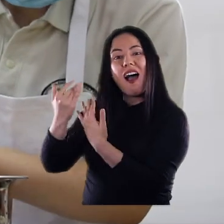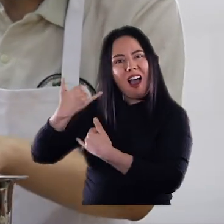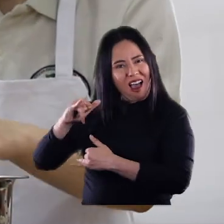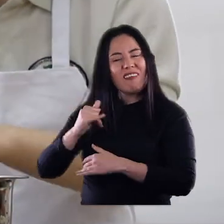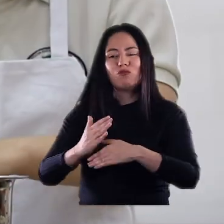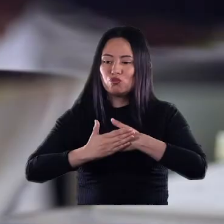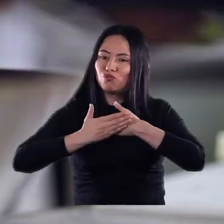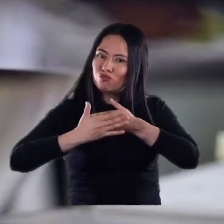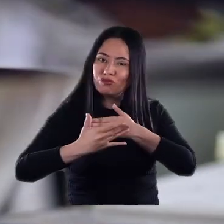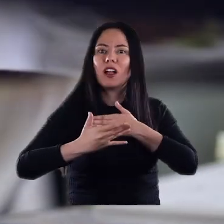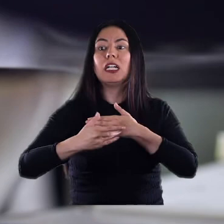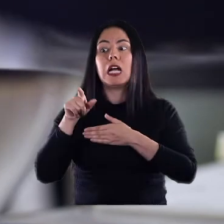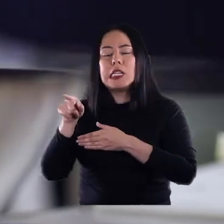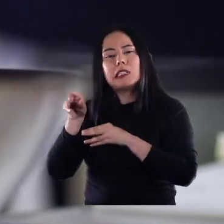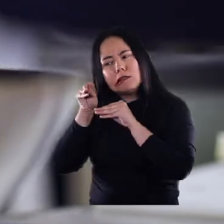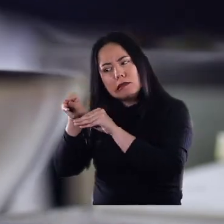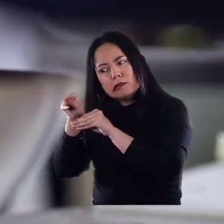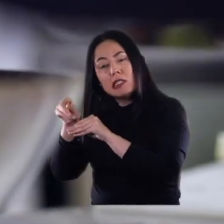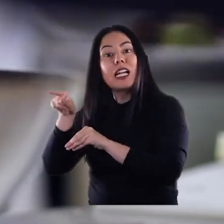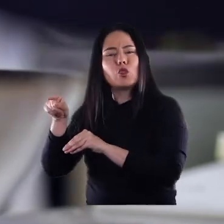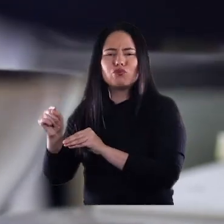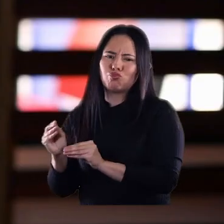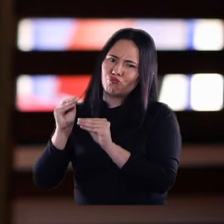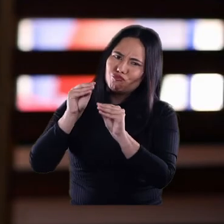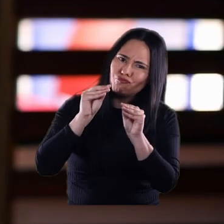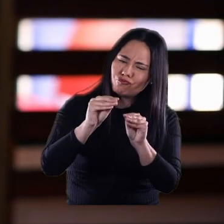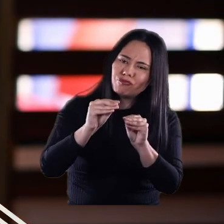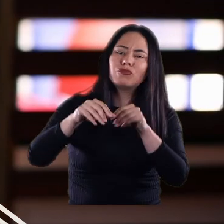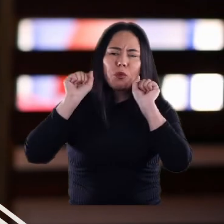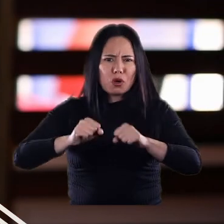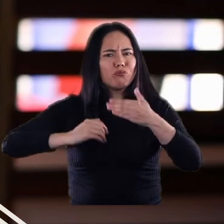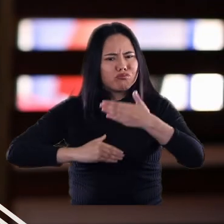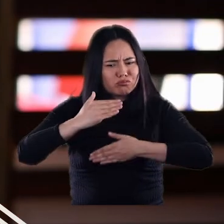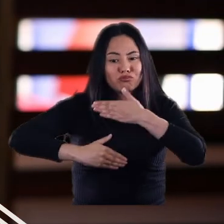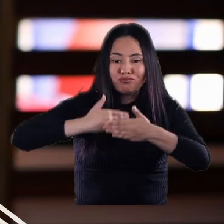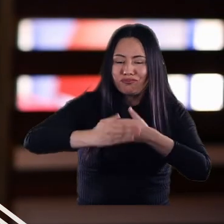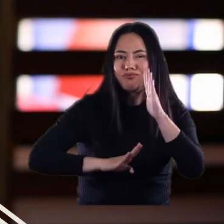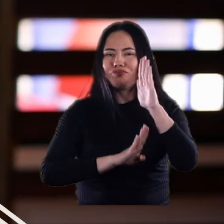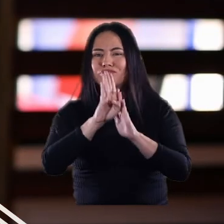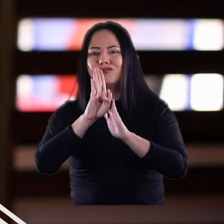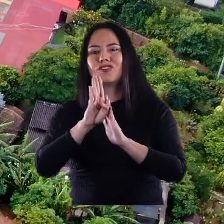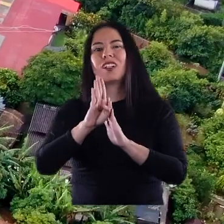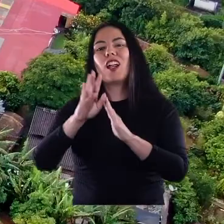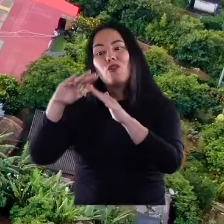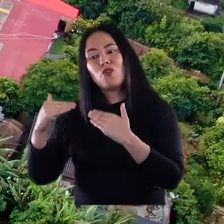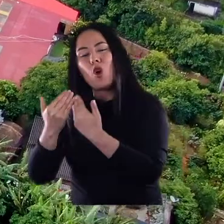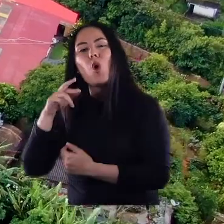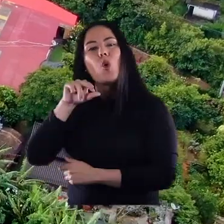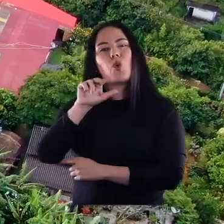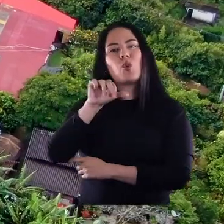luego esos profesores ya una vez se formaron, fueron los que pudieron continuar con el proceso en la escuela Rosate.